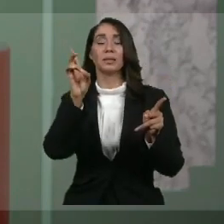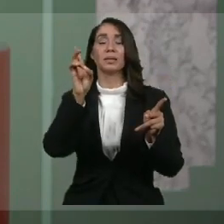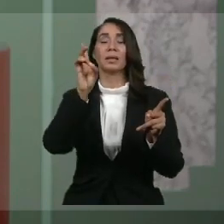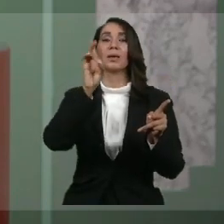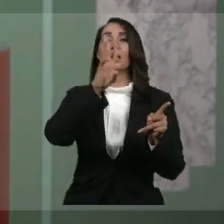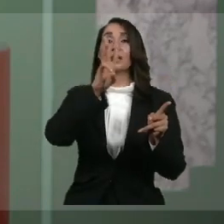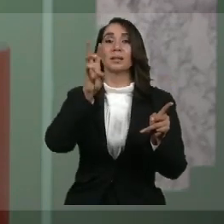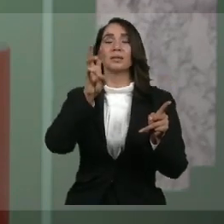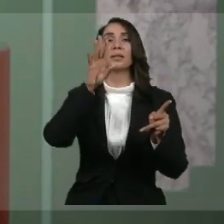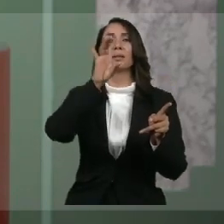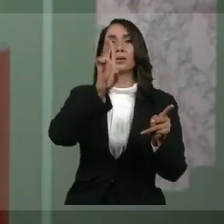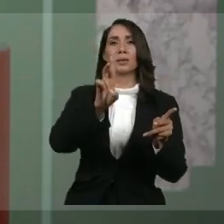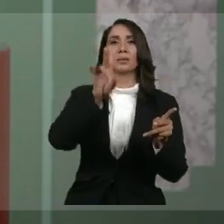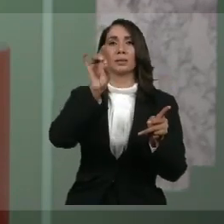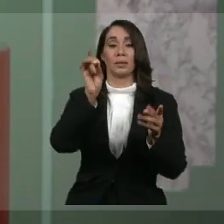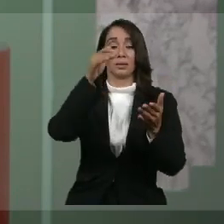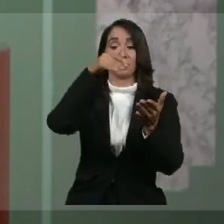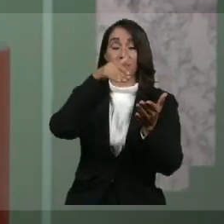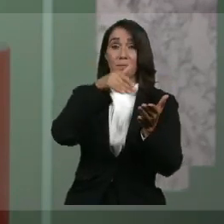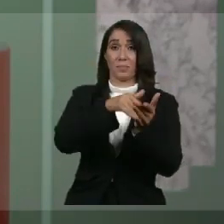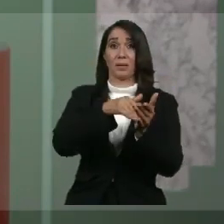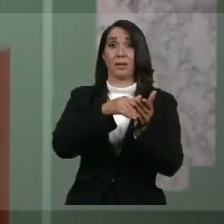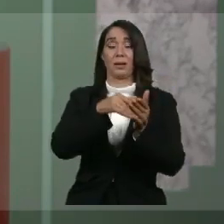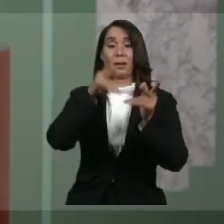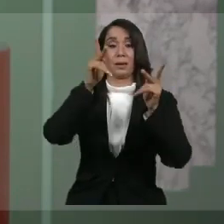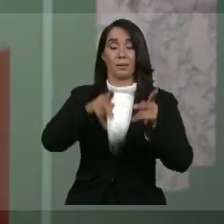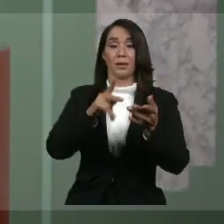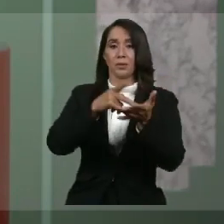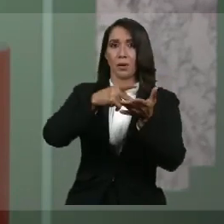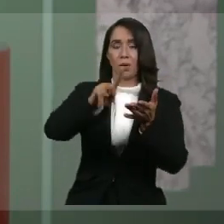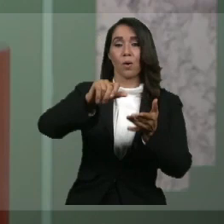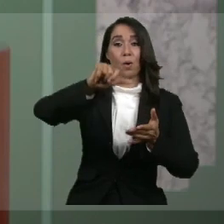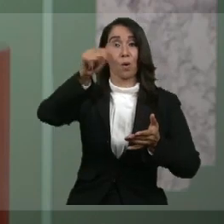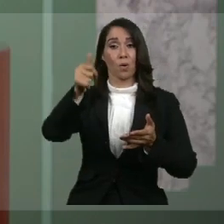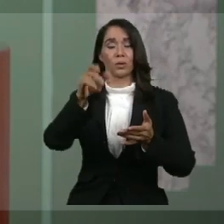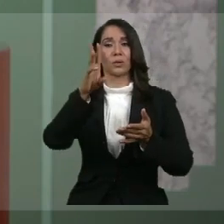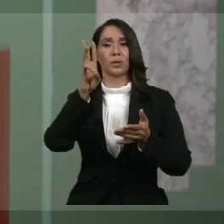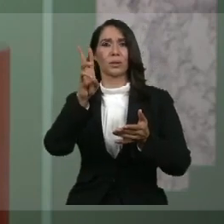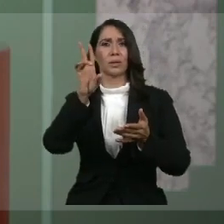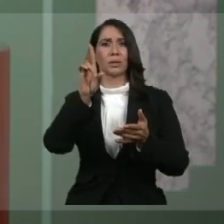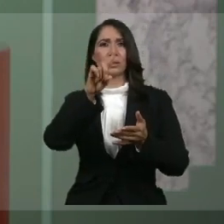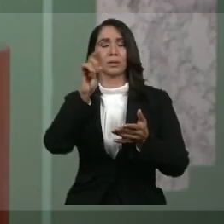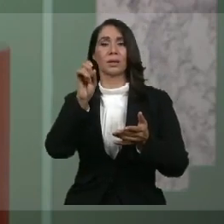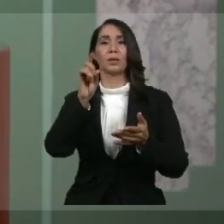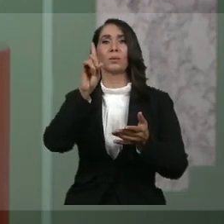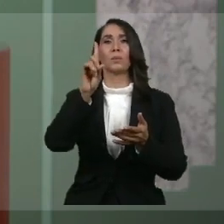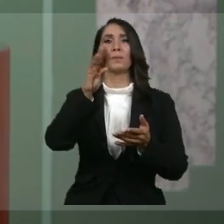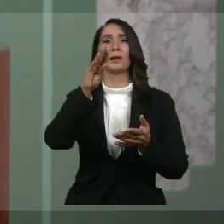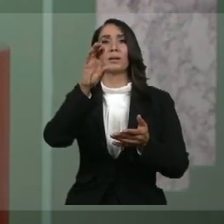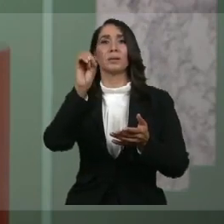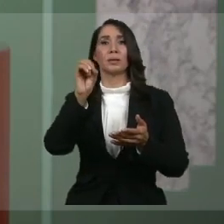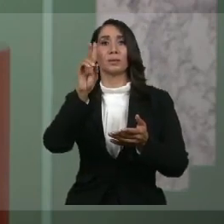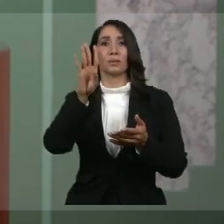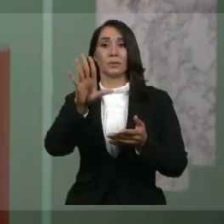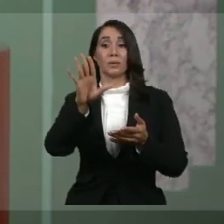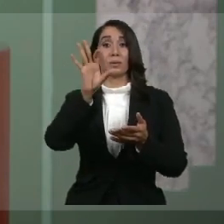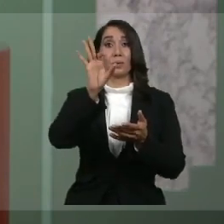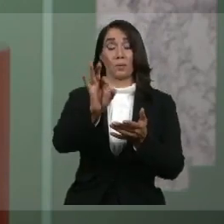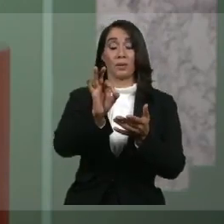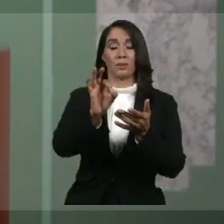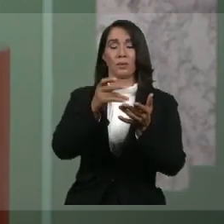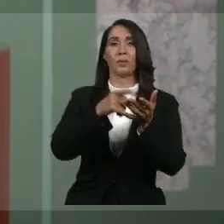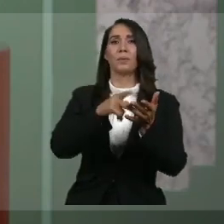605 mil 766 que están suspendidos y a 101 mil 159 del sector